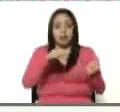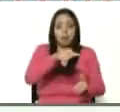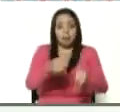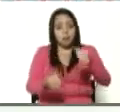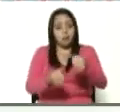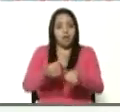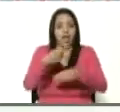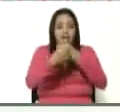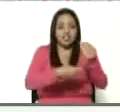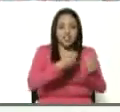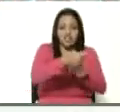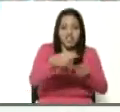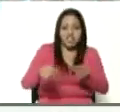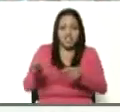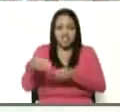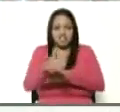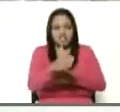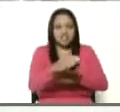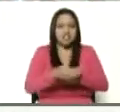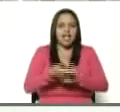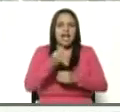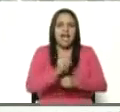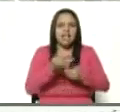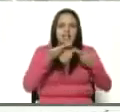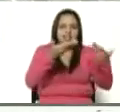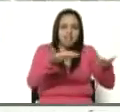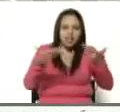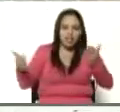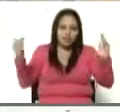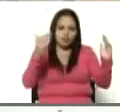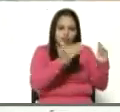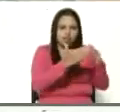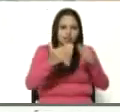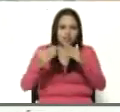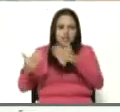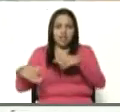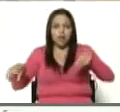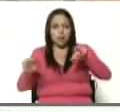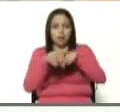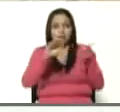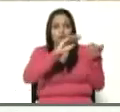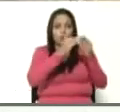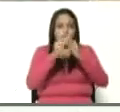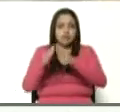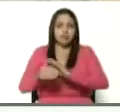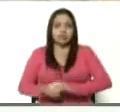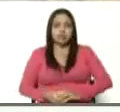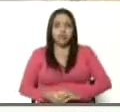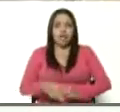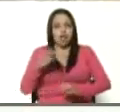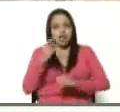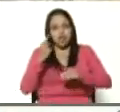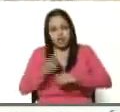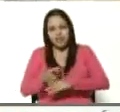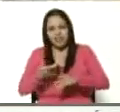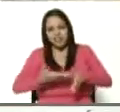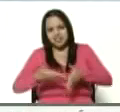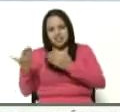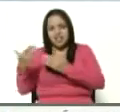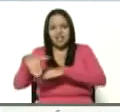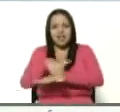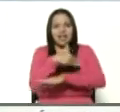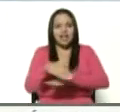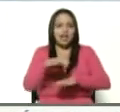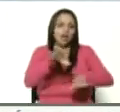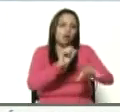cumpliendo con todas las medidas, estamos entregándoles casa a casa, así nuestras comunidades no deban salir a las calles a buscar otra proteína,